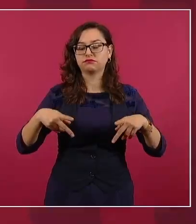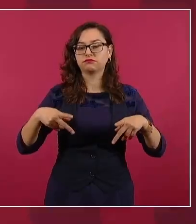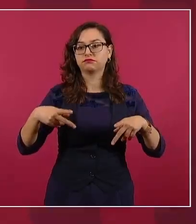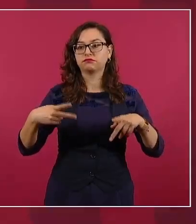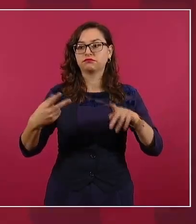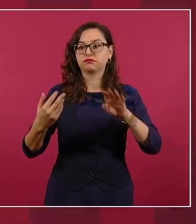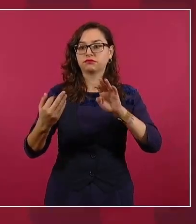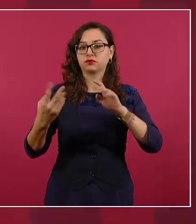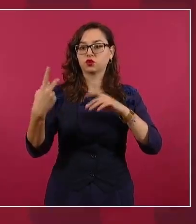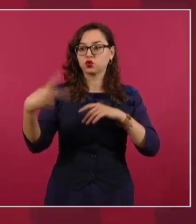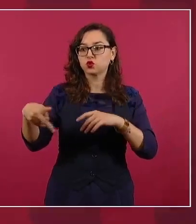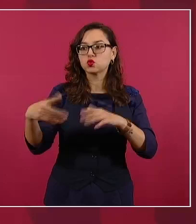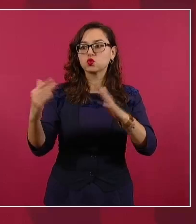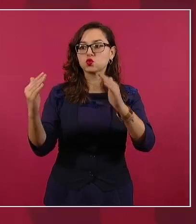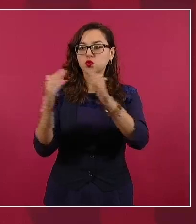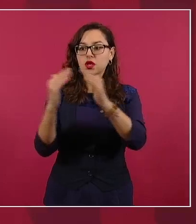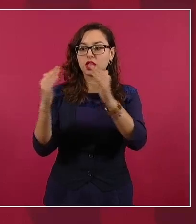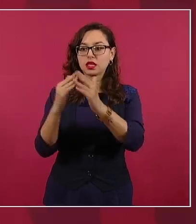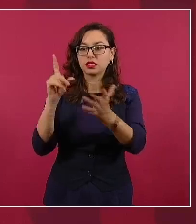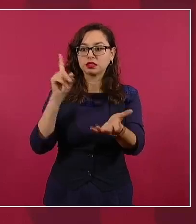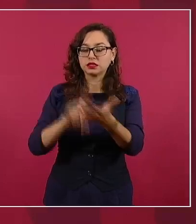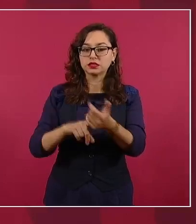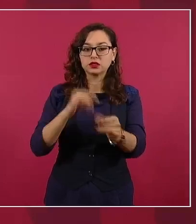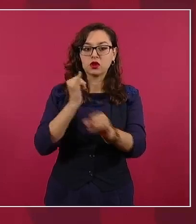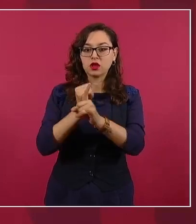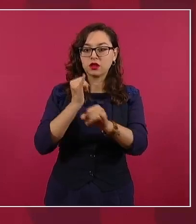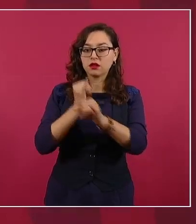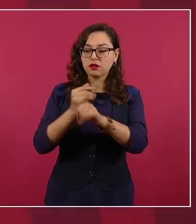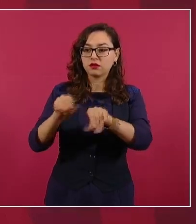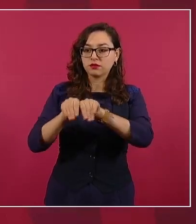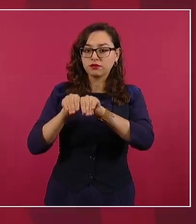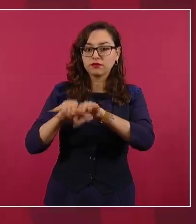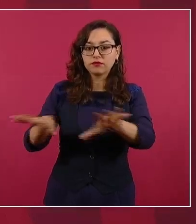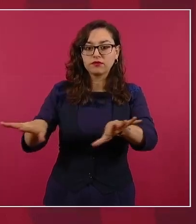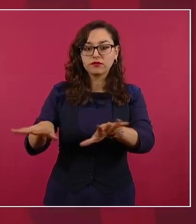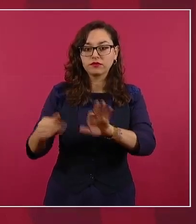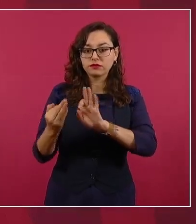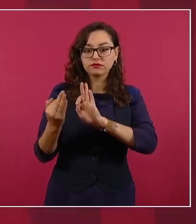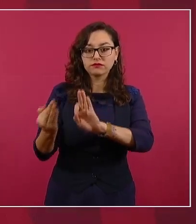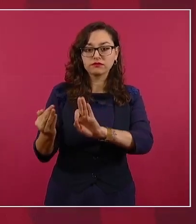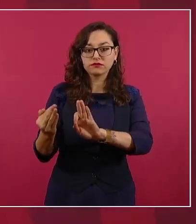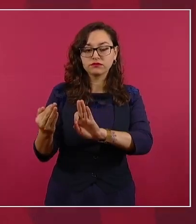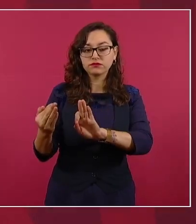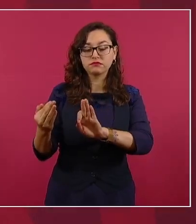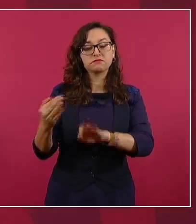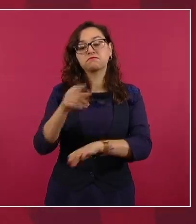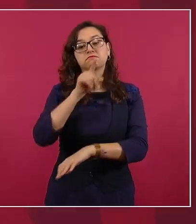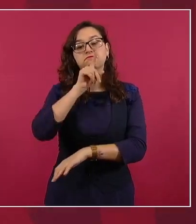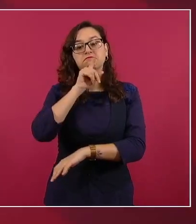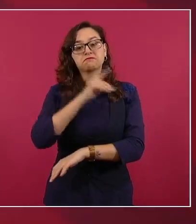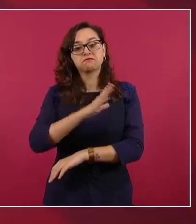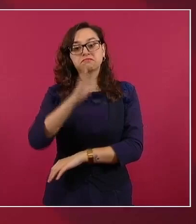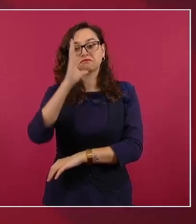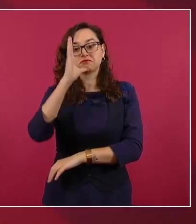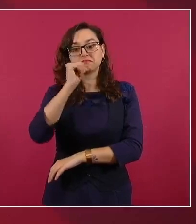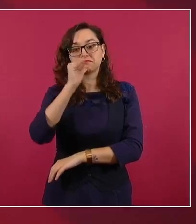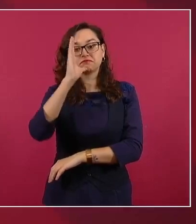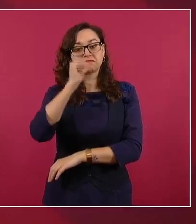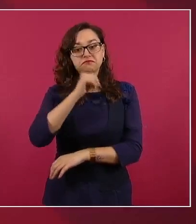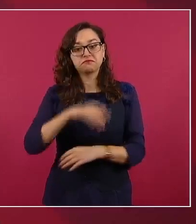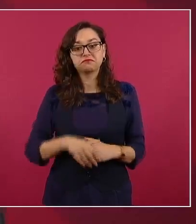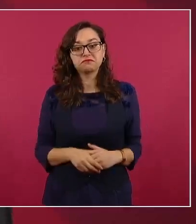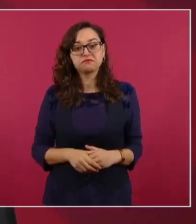Es una red para dar el servicio